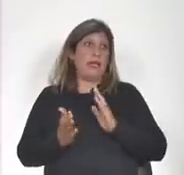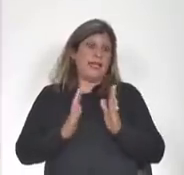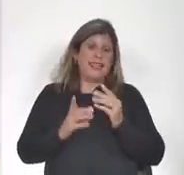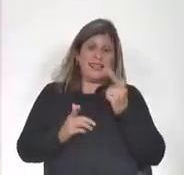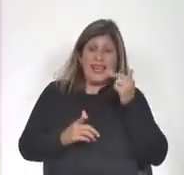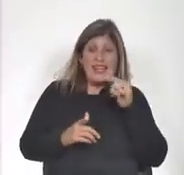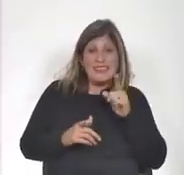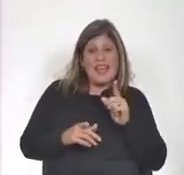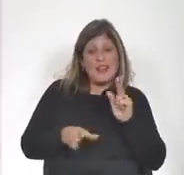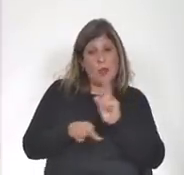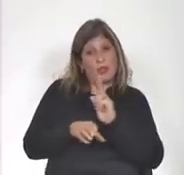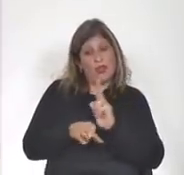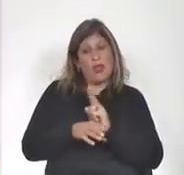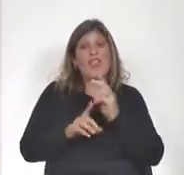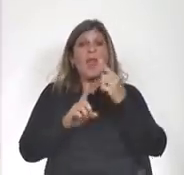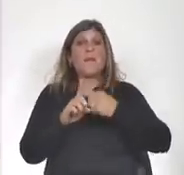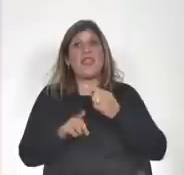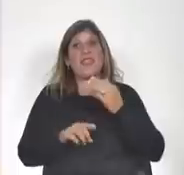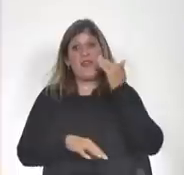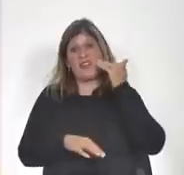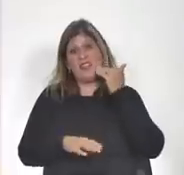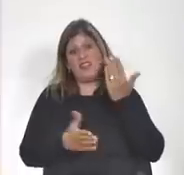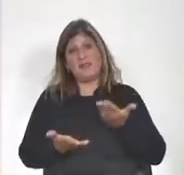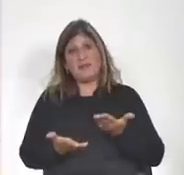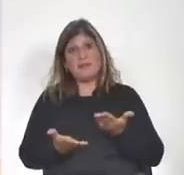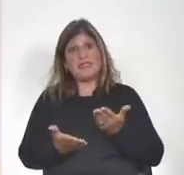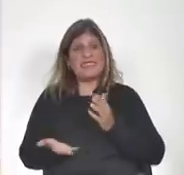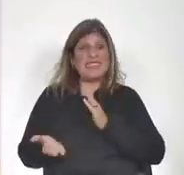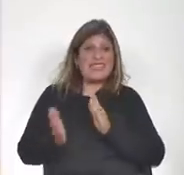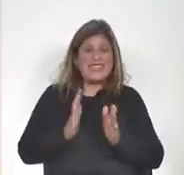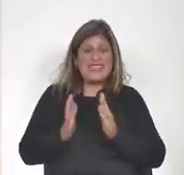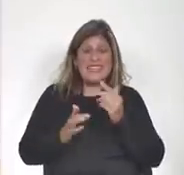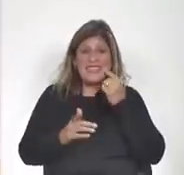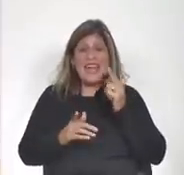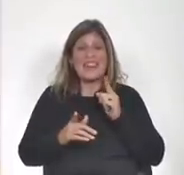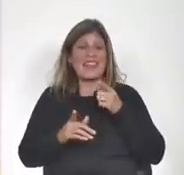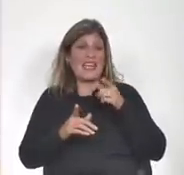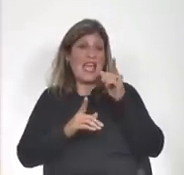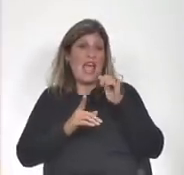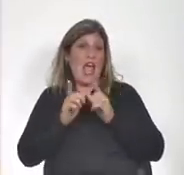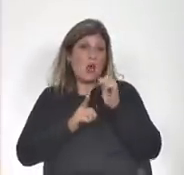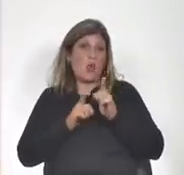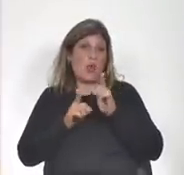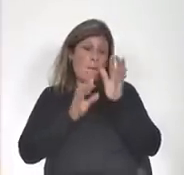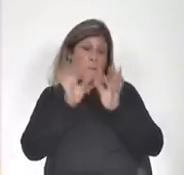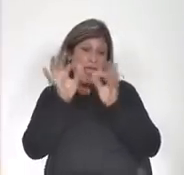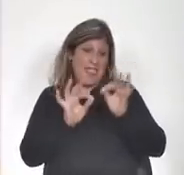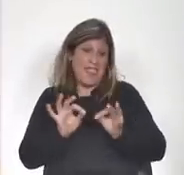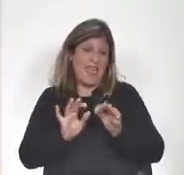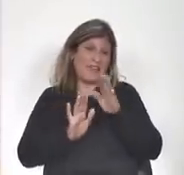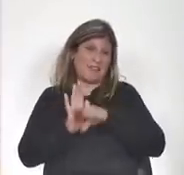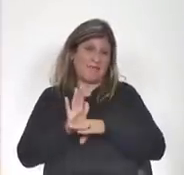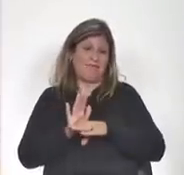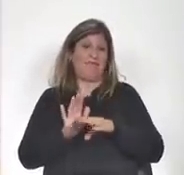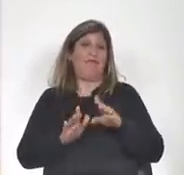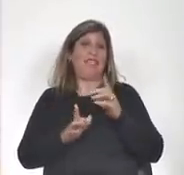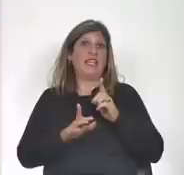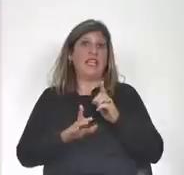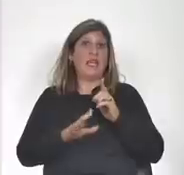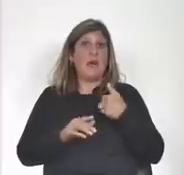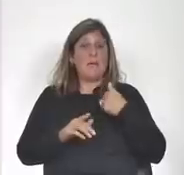abril tratar de blindar ese mes tratar también de tomar algunas medidas que nos permitieran